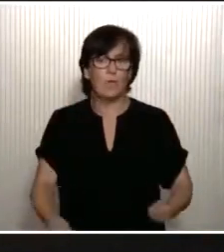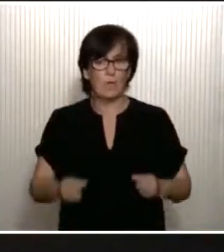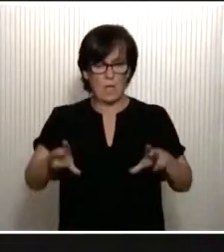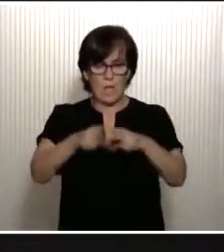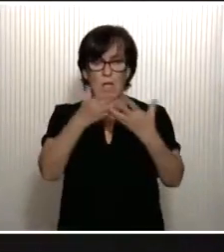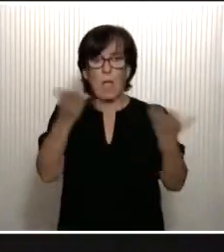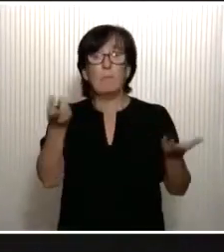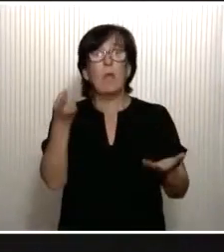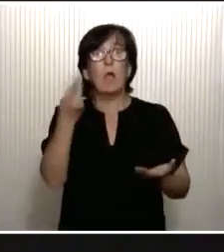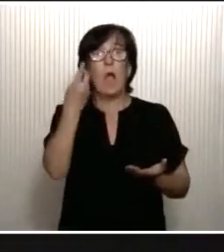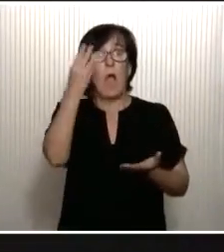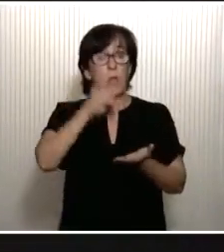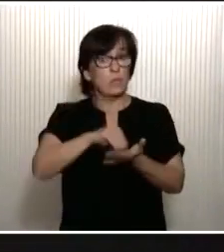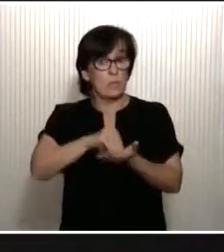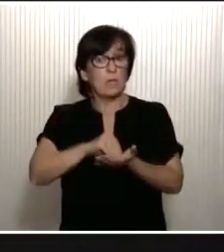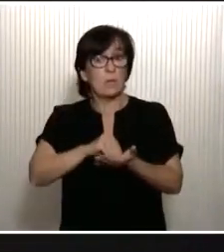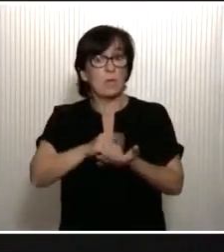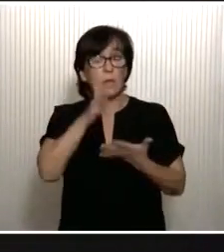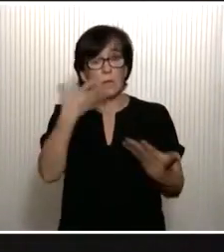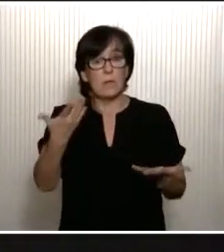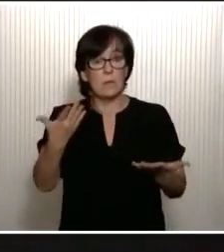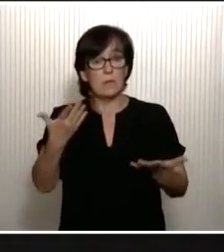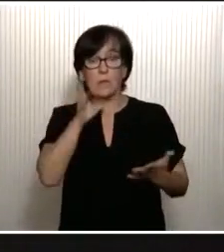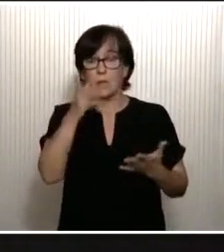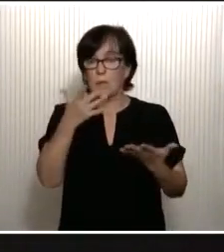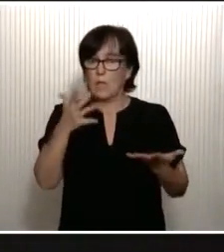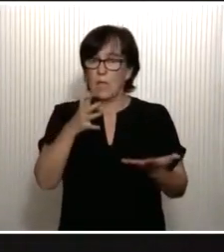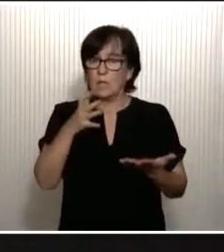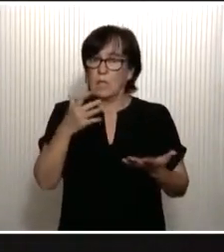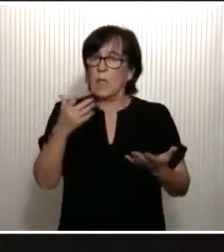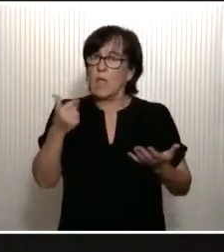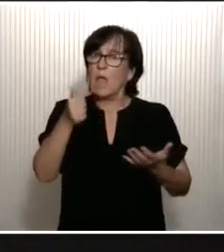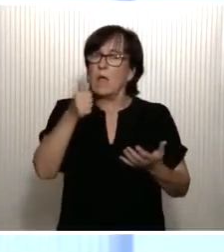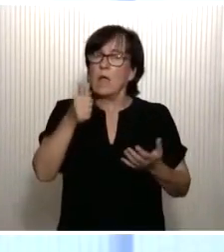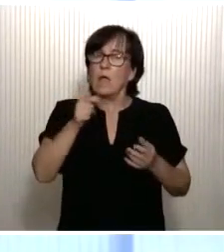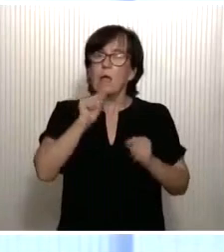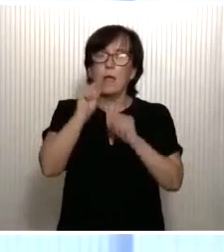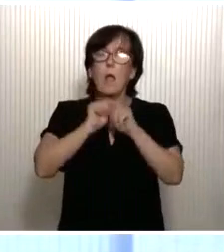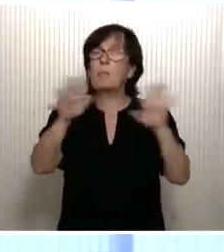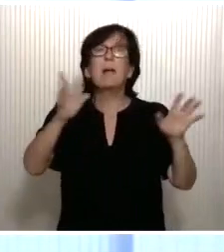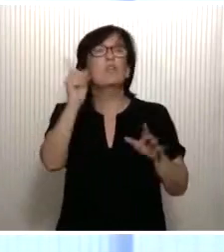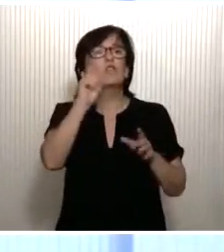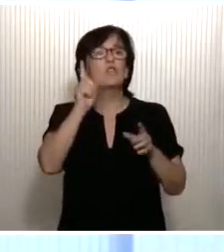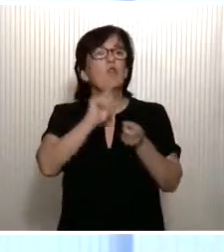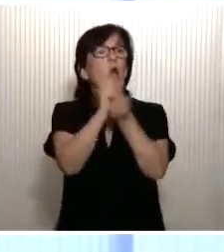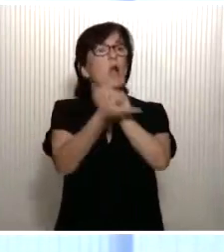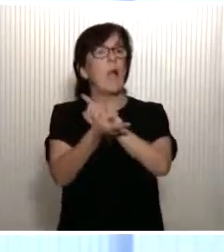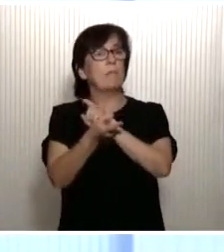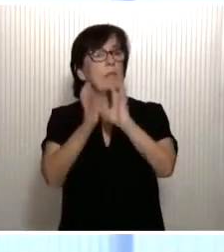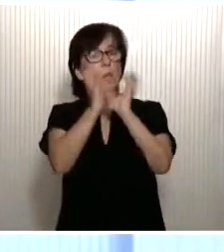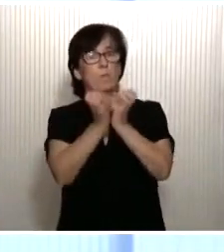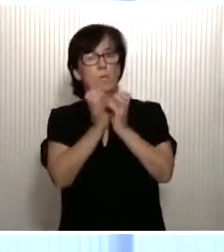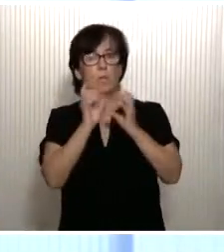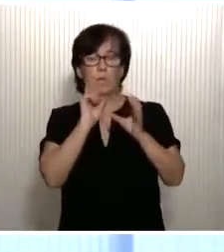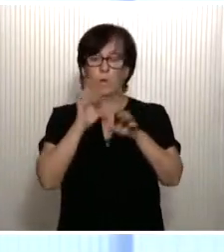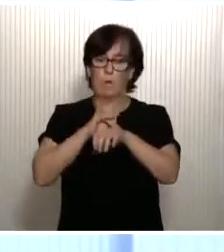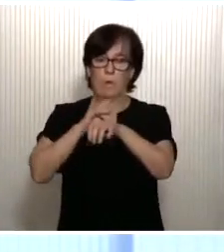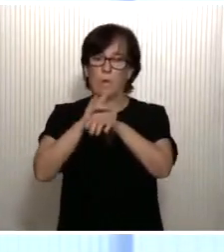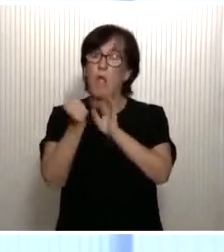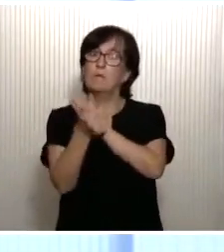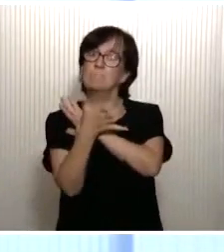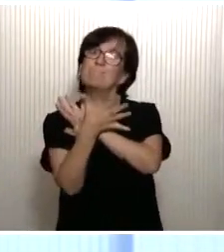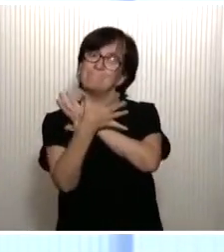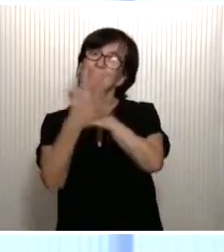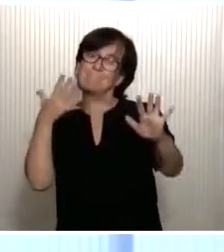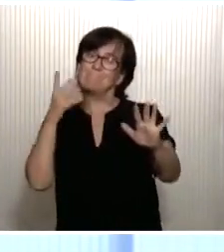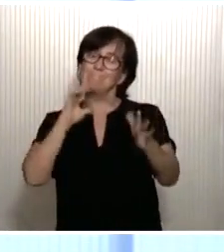Pero otras veces, como es el caso, una gran calamidad como esta pandemia no cambia el rumbo de las naciones, pero sí acelera ese rumbo.